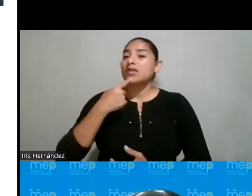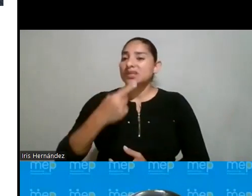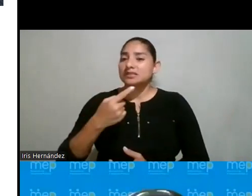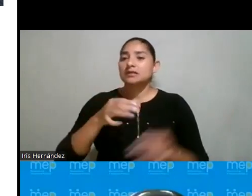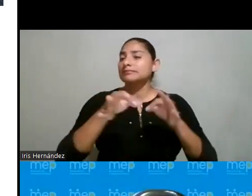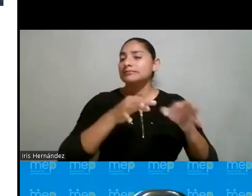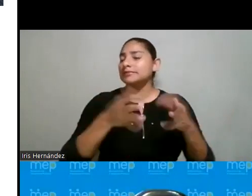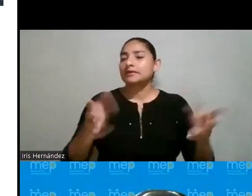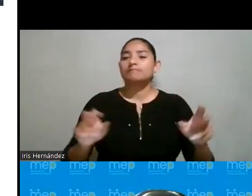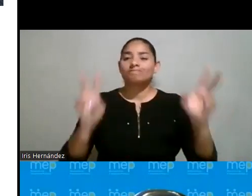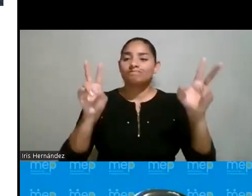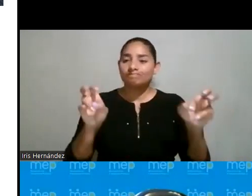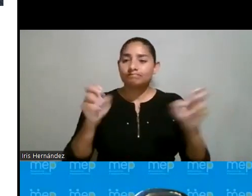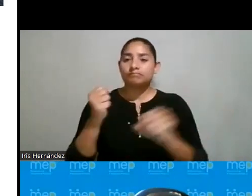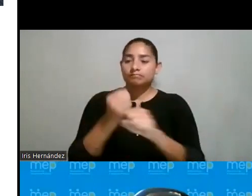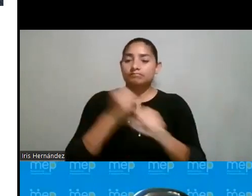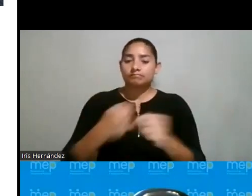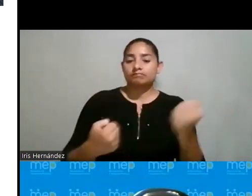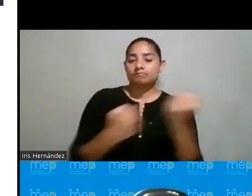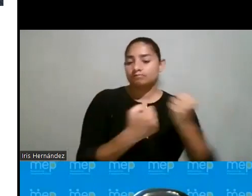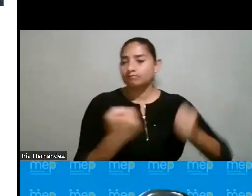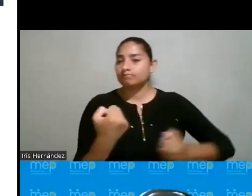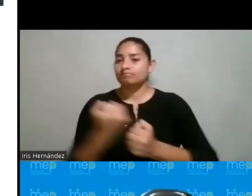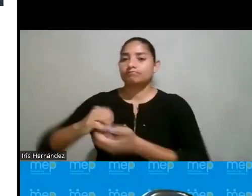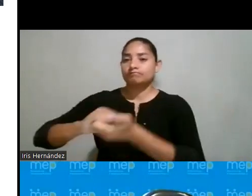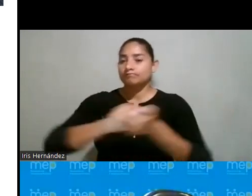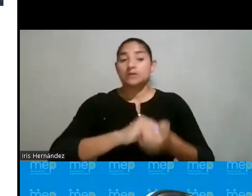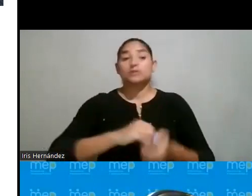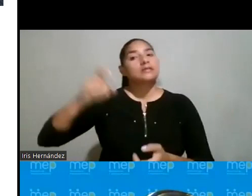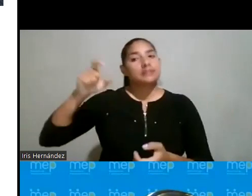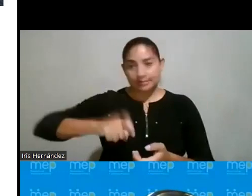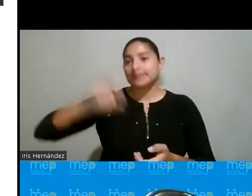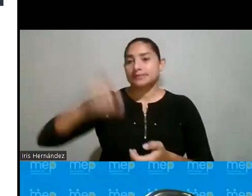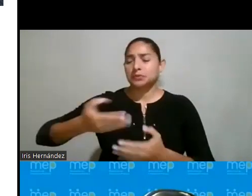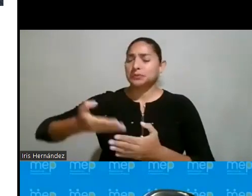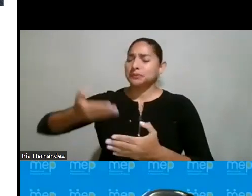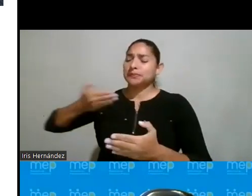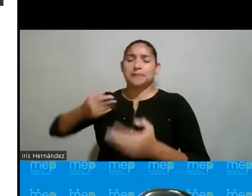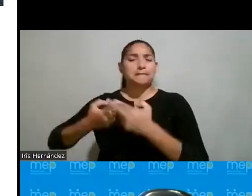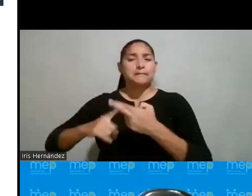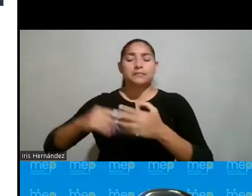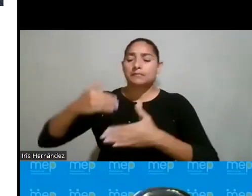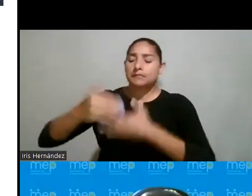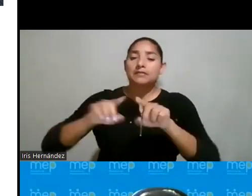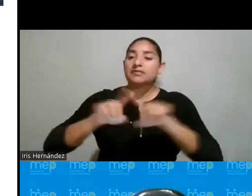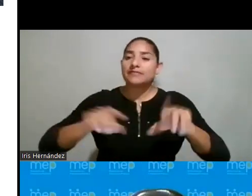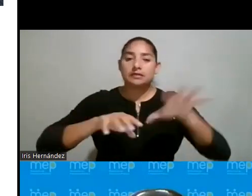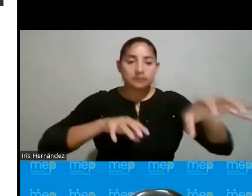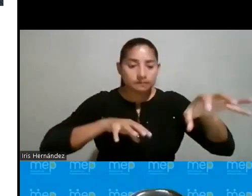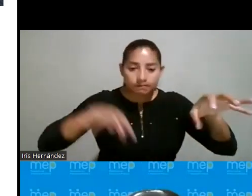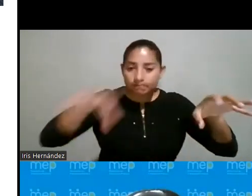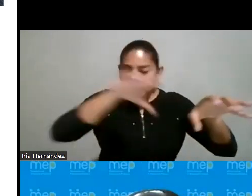es el tema del trabajo colaborativo. Esto ha sido una necesidad desde un primer momento y en los diferentes ámbitos.